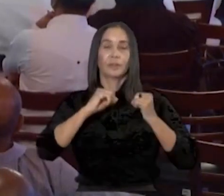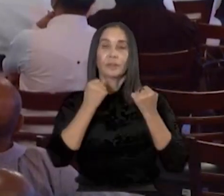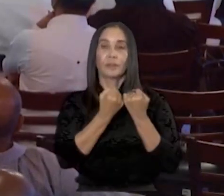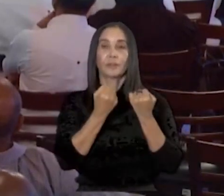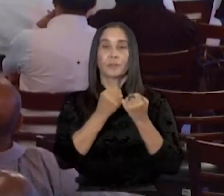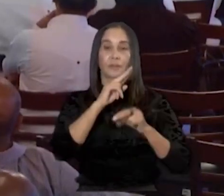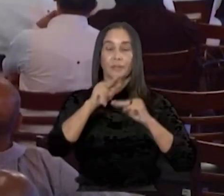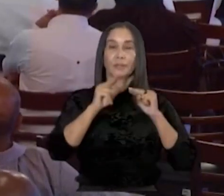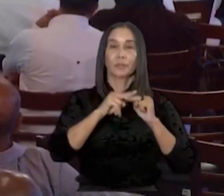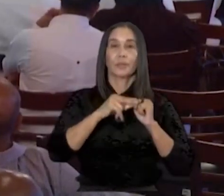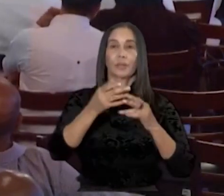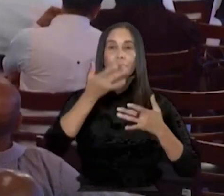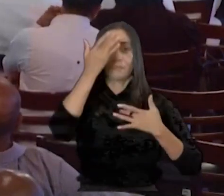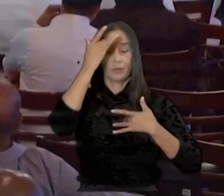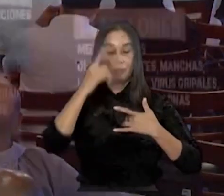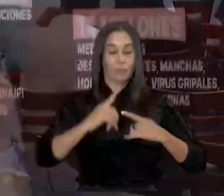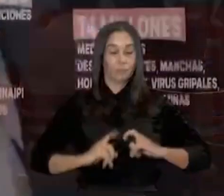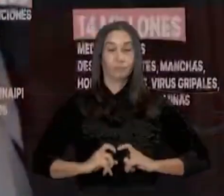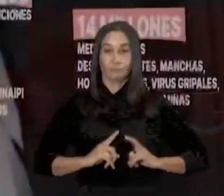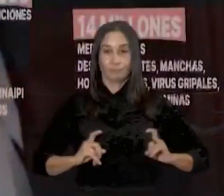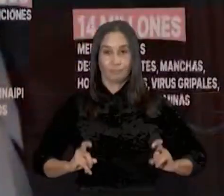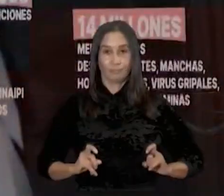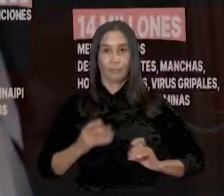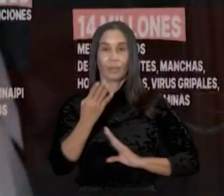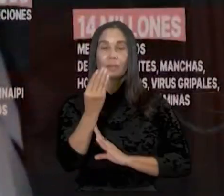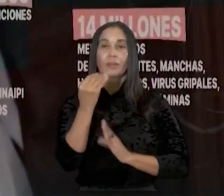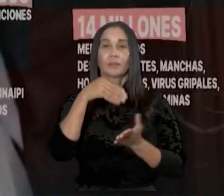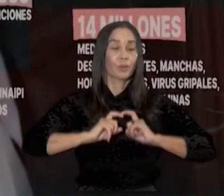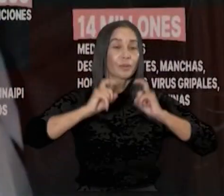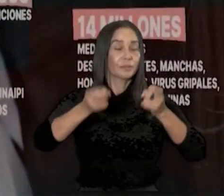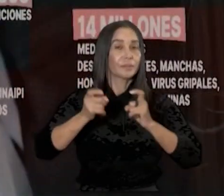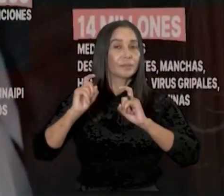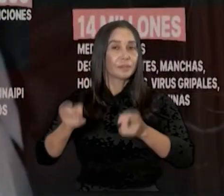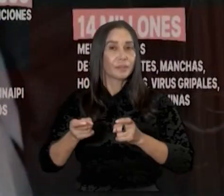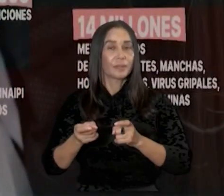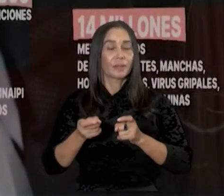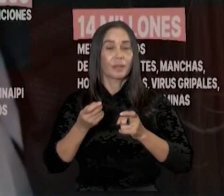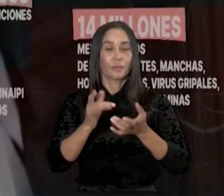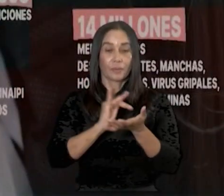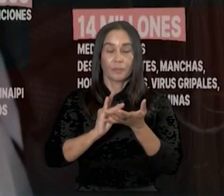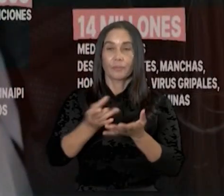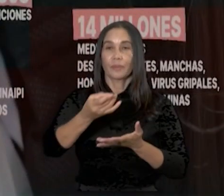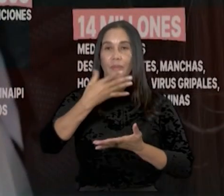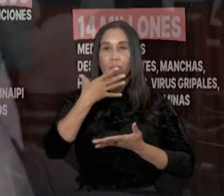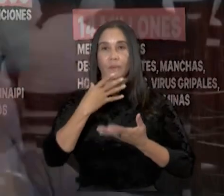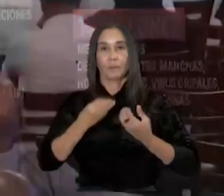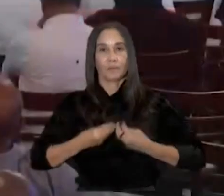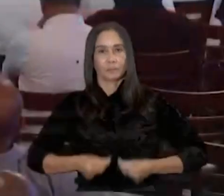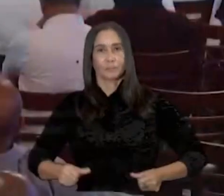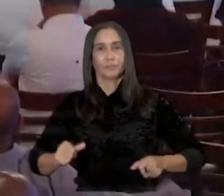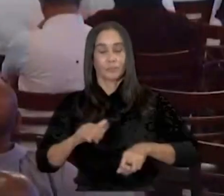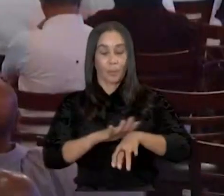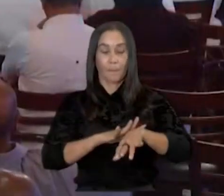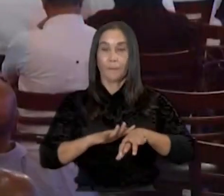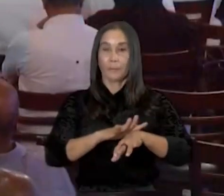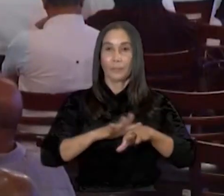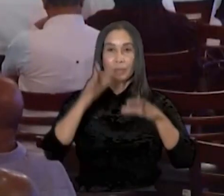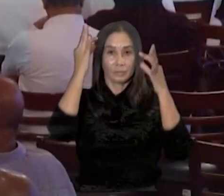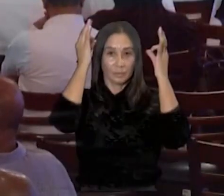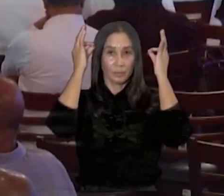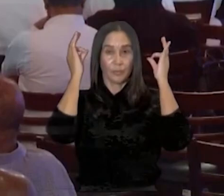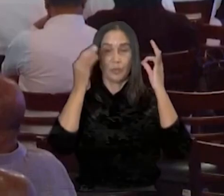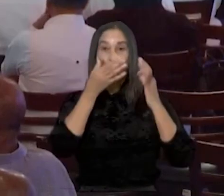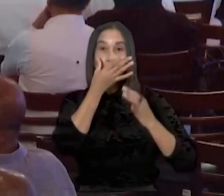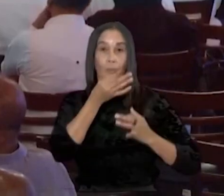Desparasitación y 14 millones que se le han entregado de medicamentos, desparasitantes, manchas, hongos, piojos, virus